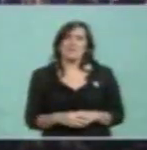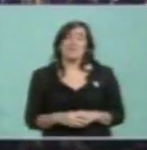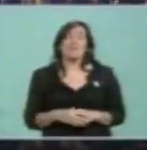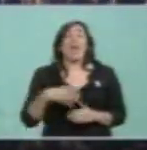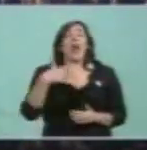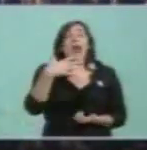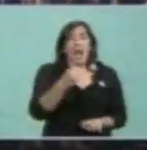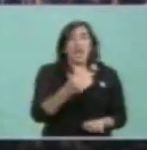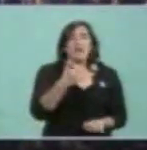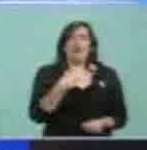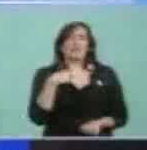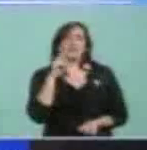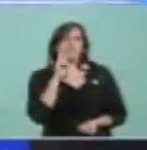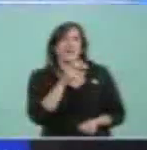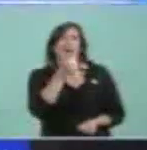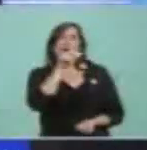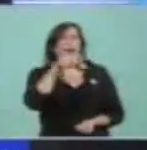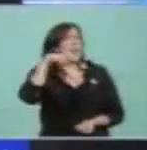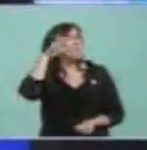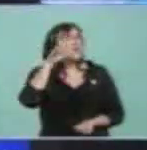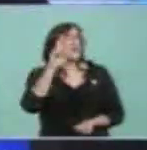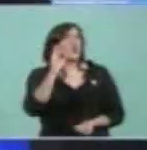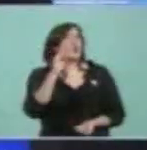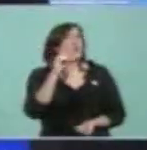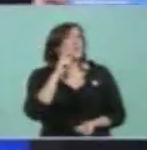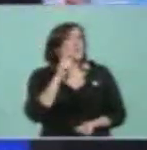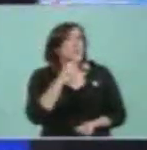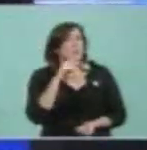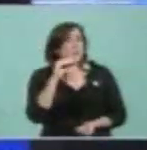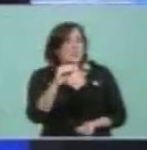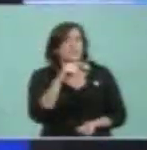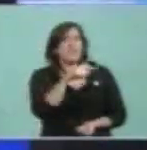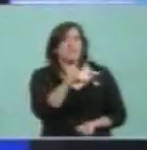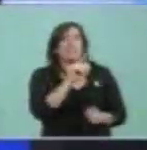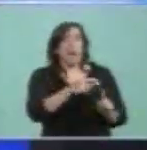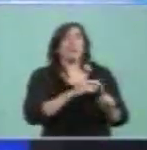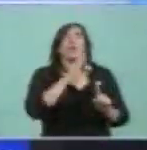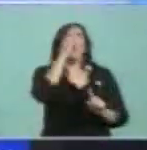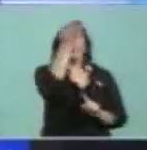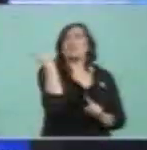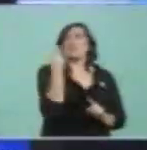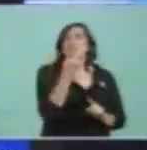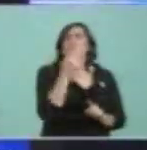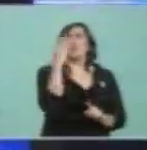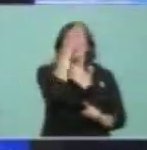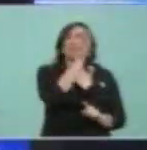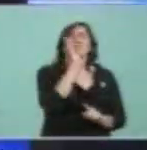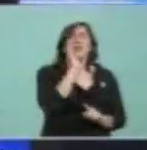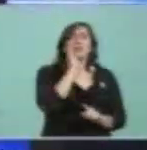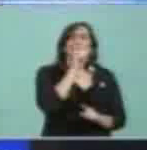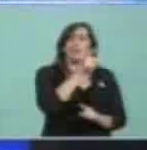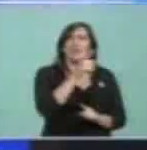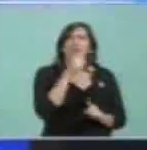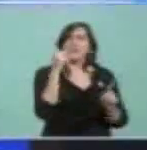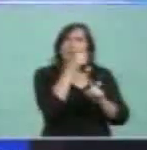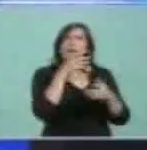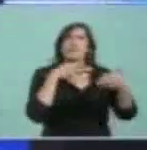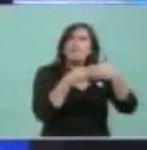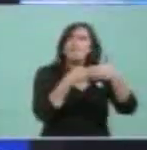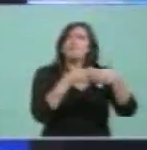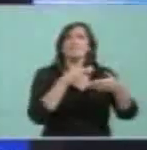los limones, ahí lo veo a José Alperovich, que estuvo hace poco también en Estados Unidos. Entonces, cuando uno ve estas cosas,